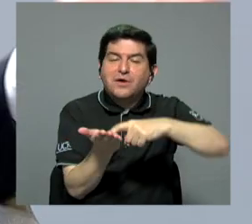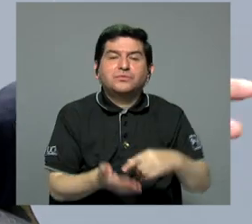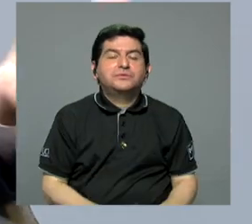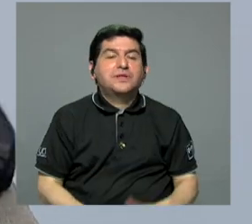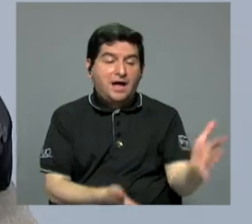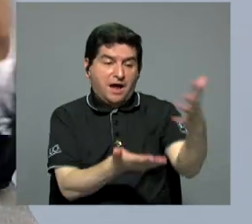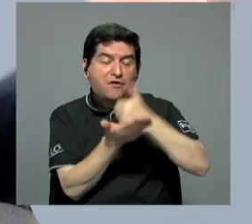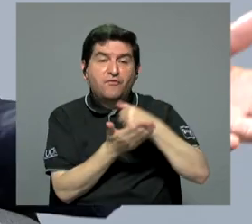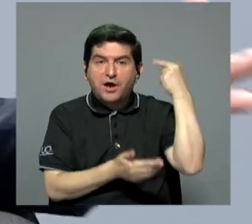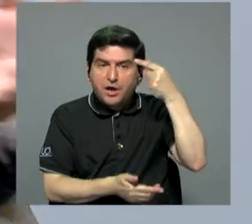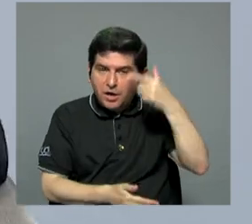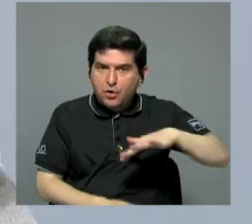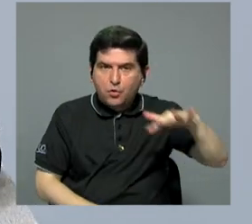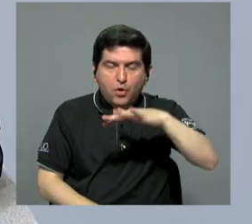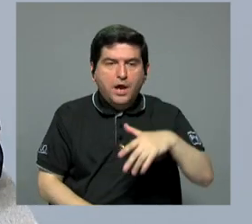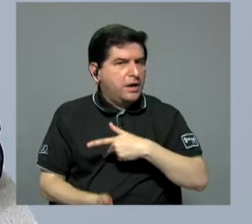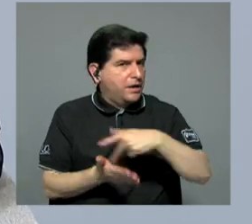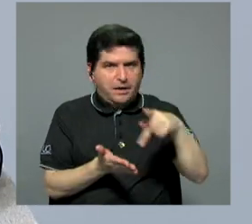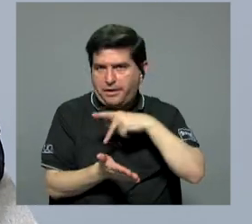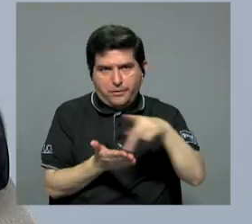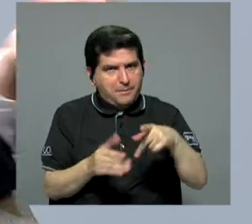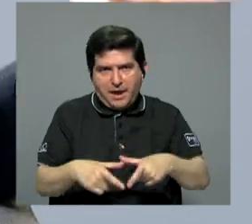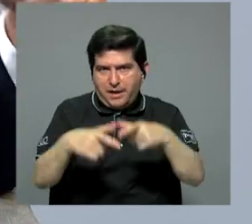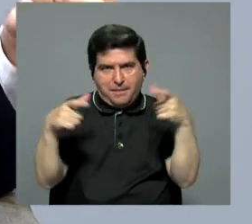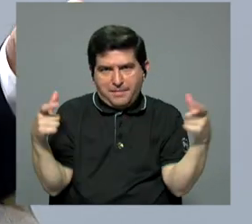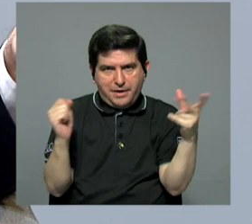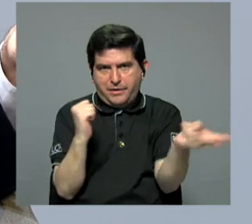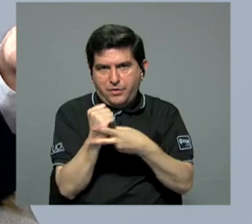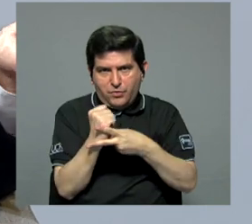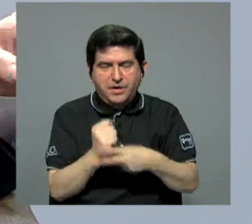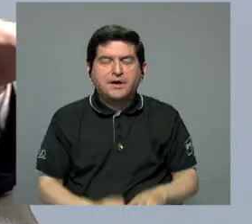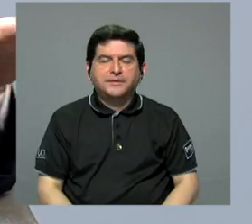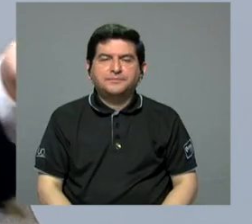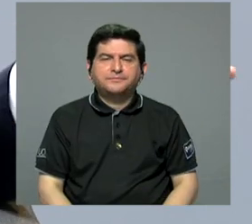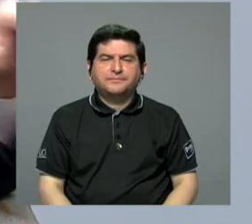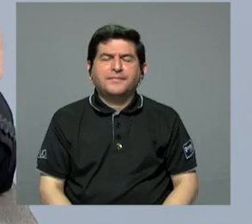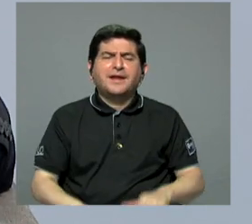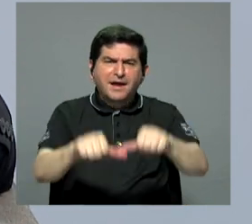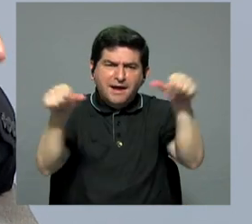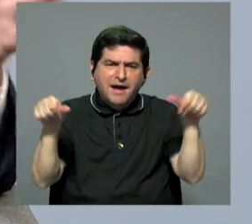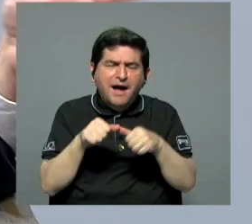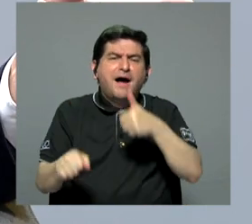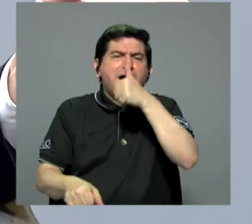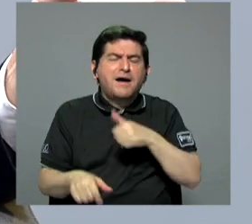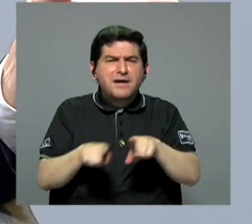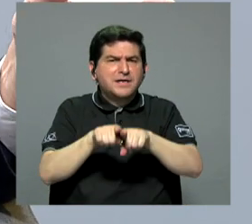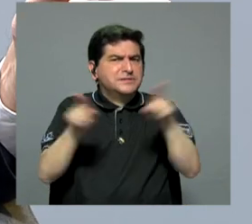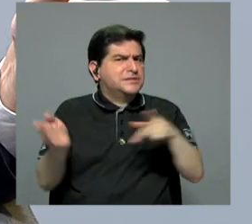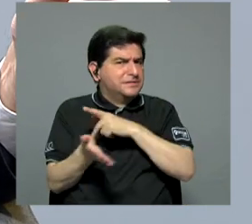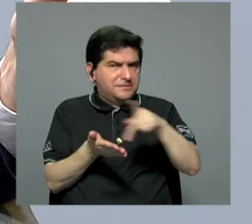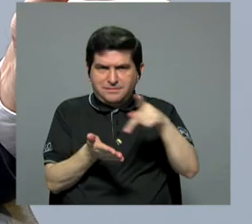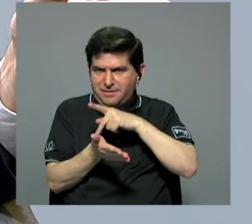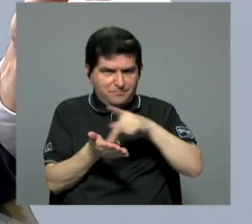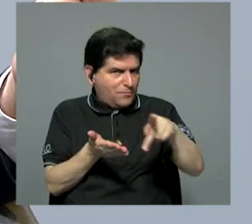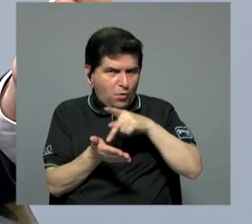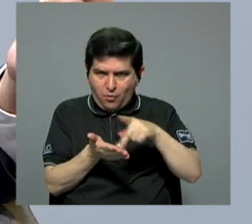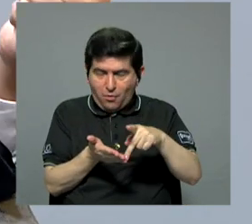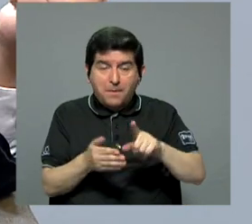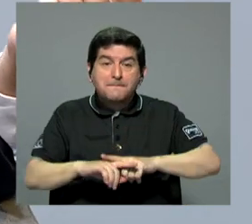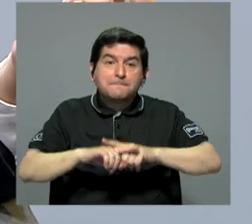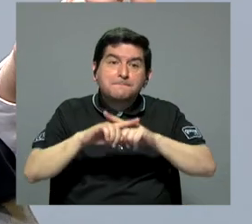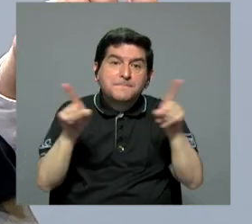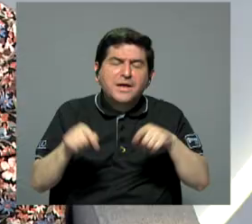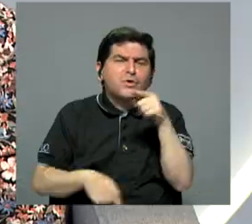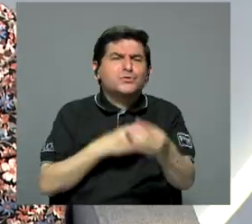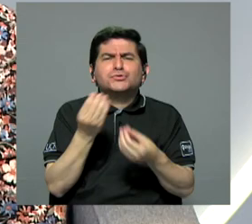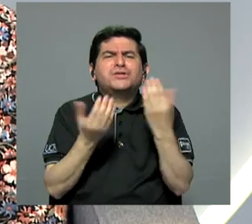que cobrarle al Estado, que es el que nunca paga la mayoría de las veces. Entonces, si efectivamente hay sectores privados que tampoco pagan, pero